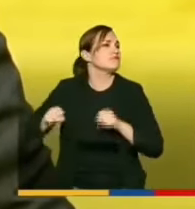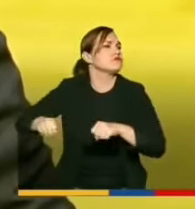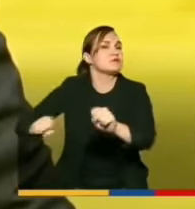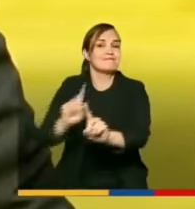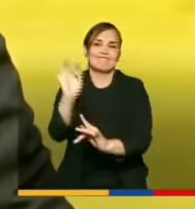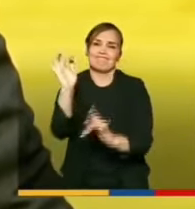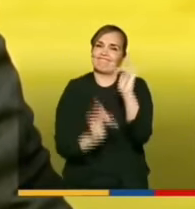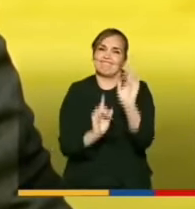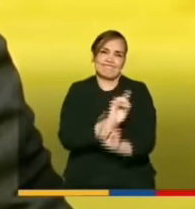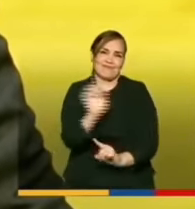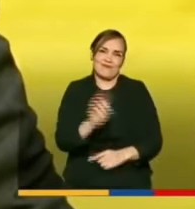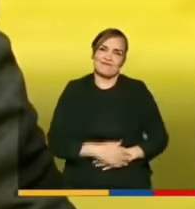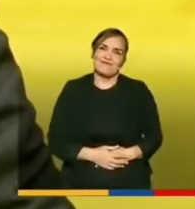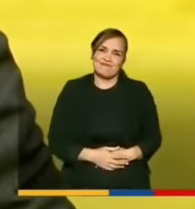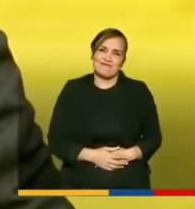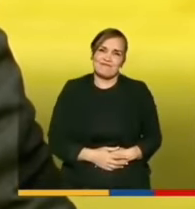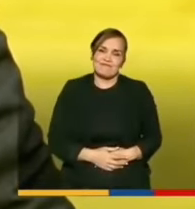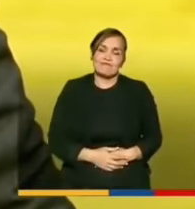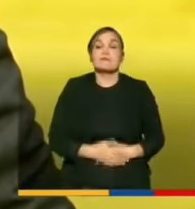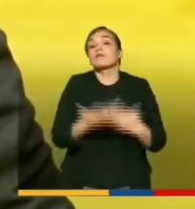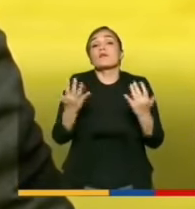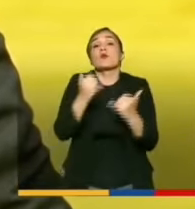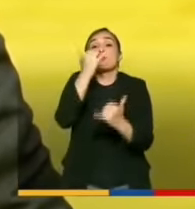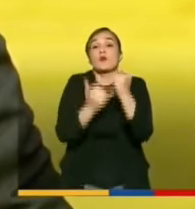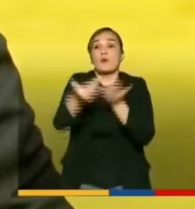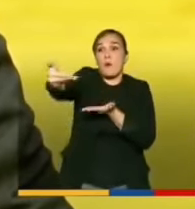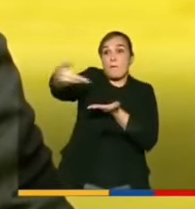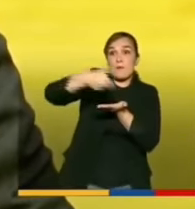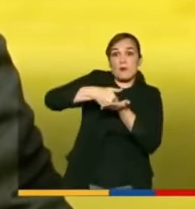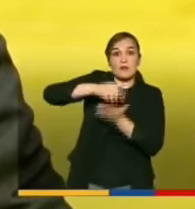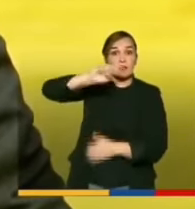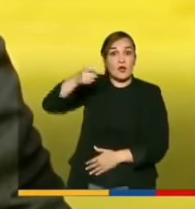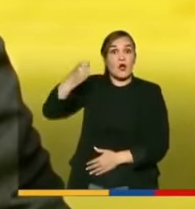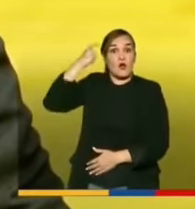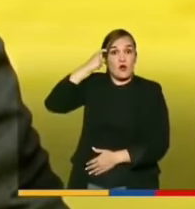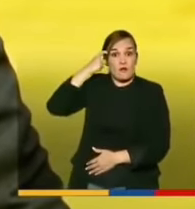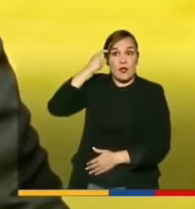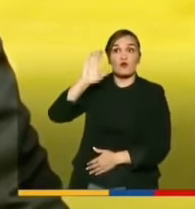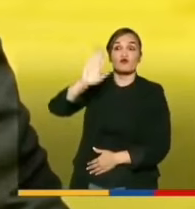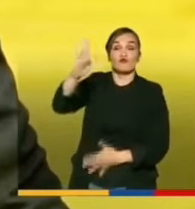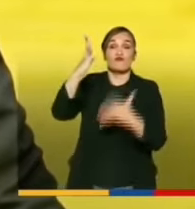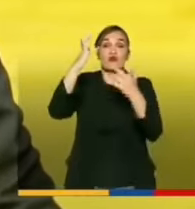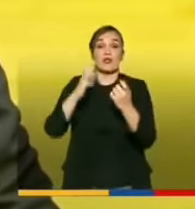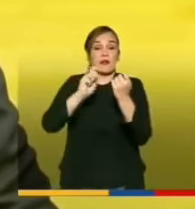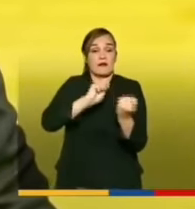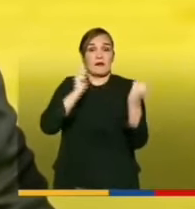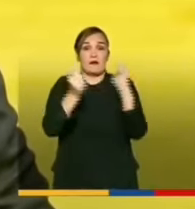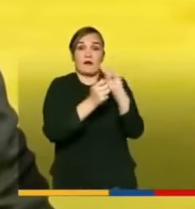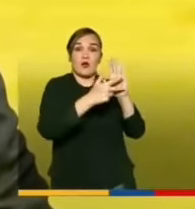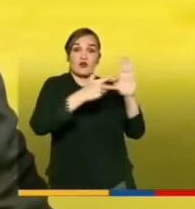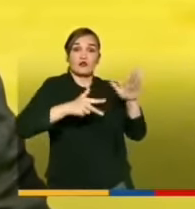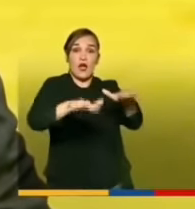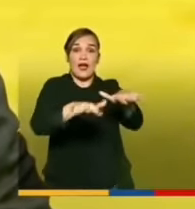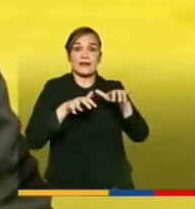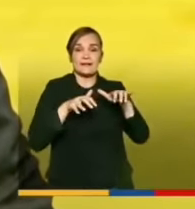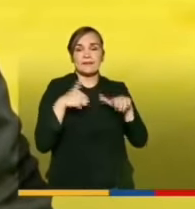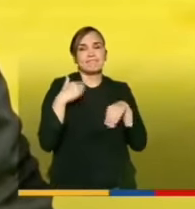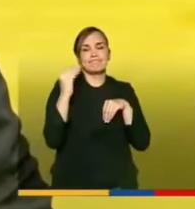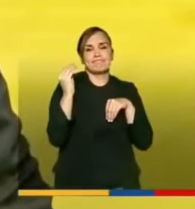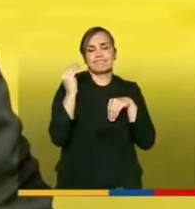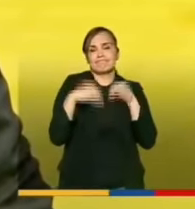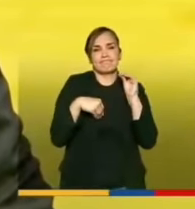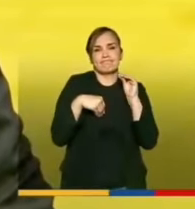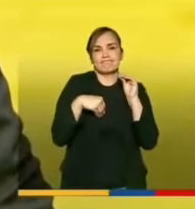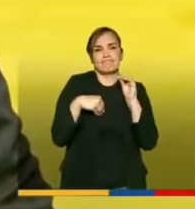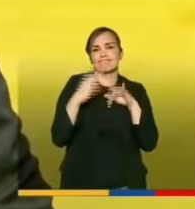a la propuesta presidencial y del gobierno de promover una constituyente lo considero inconveniente e innecesaria